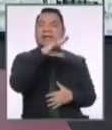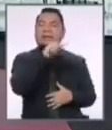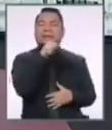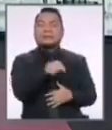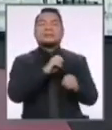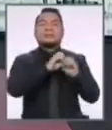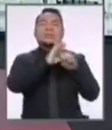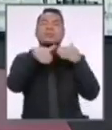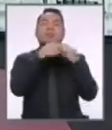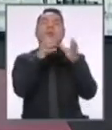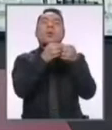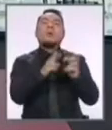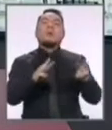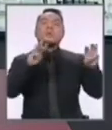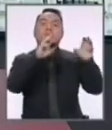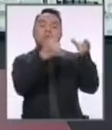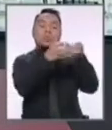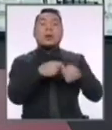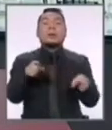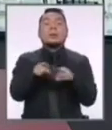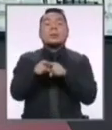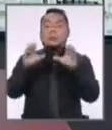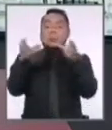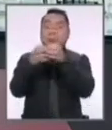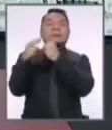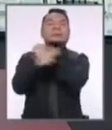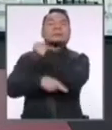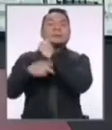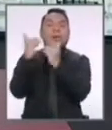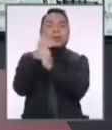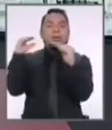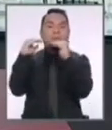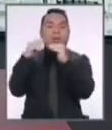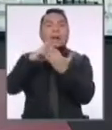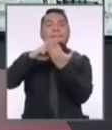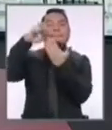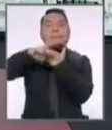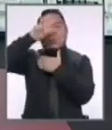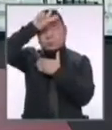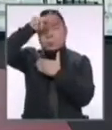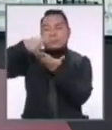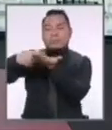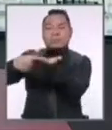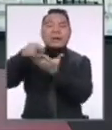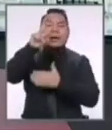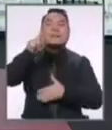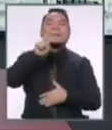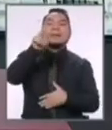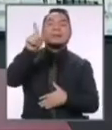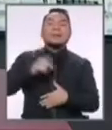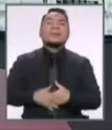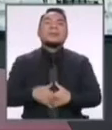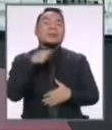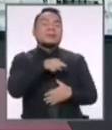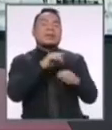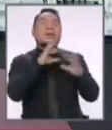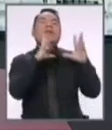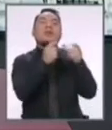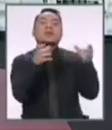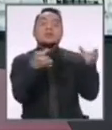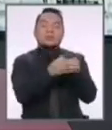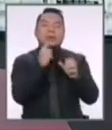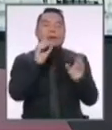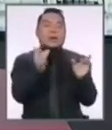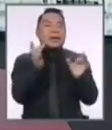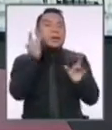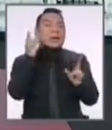programa de Naciones Unidas, el Instituto Nacional Demócrata, el Proyecto Perú, debate 2021, y la Sociedad Nacional de